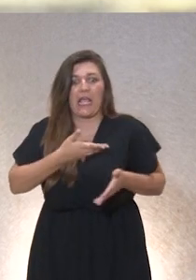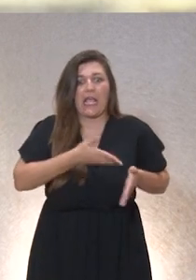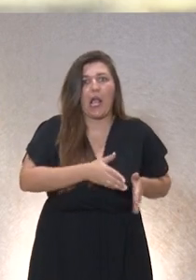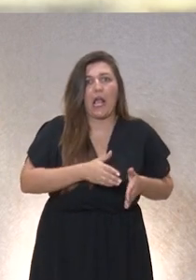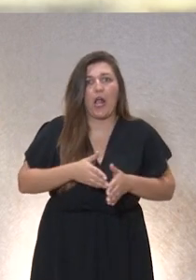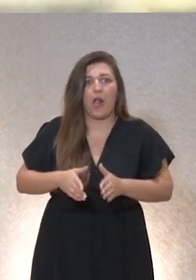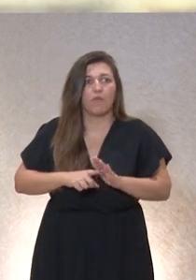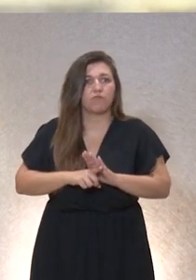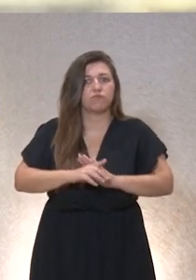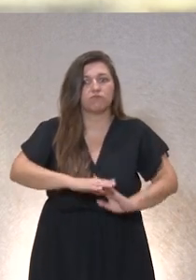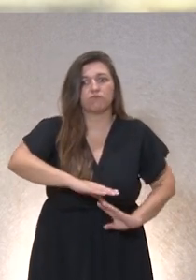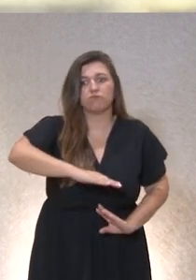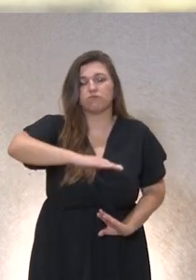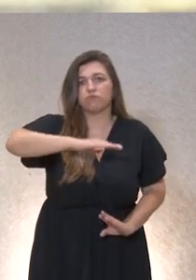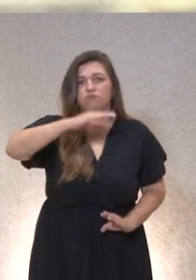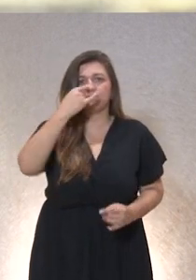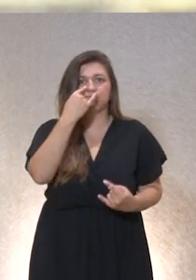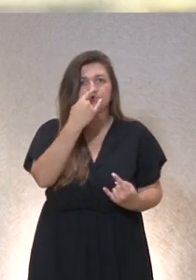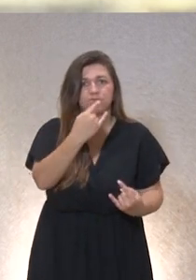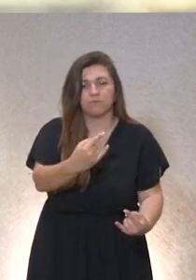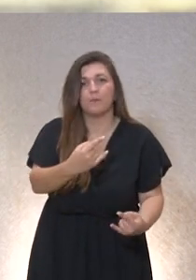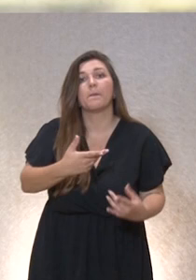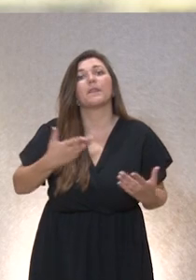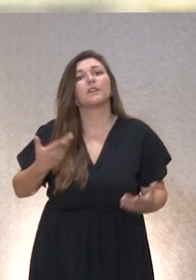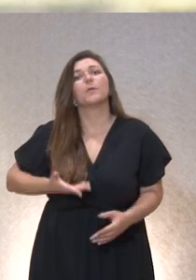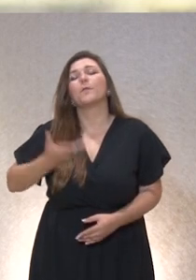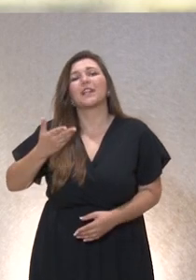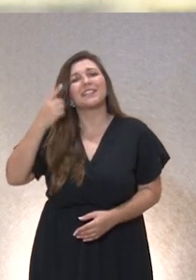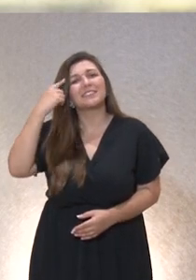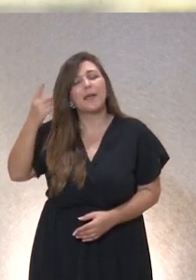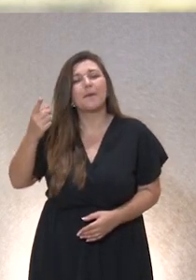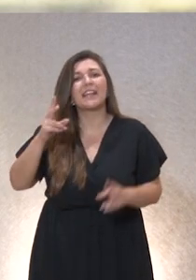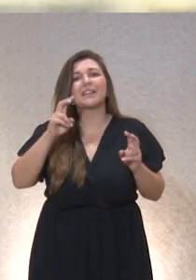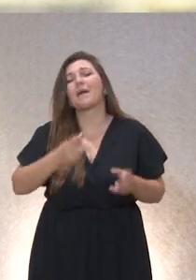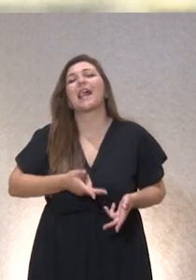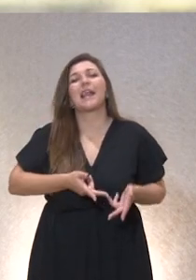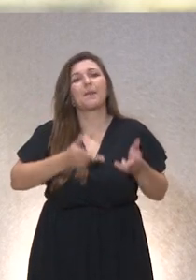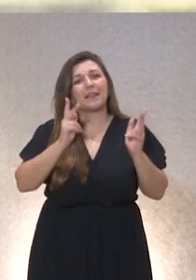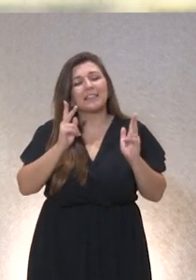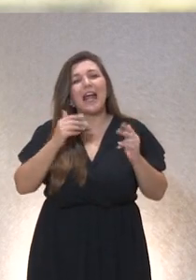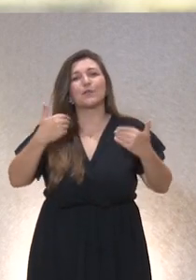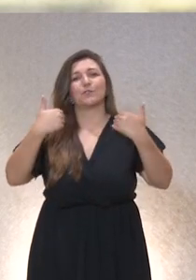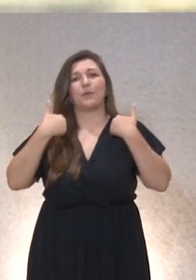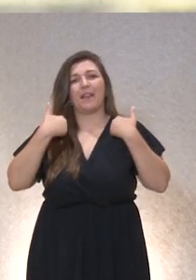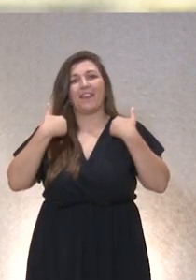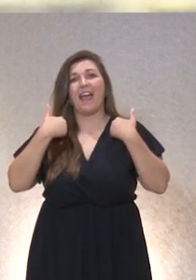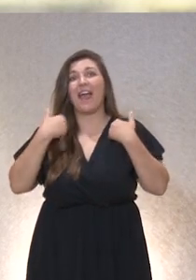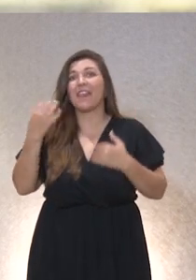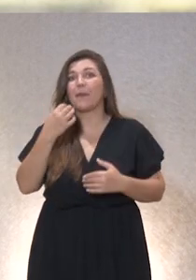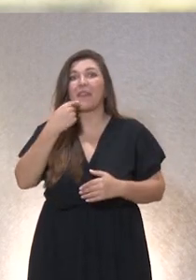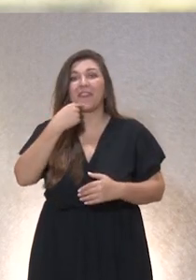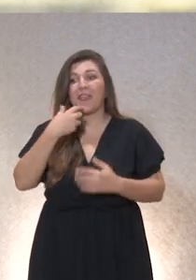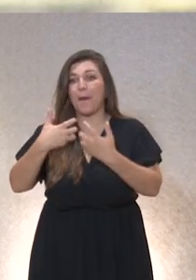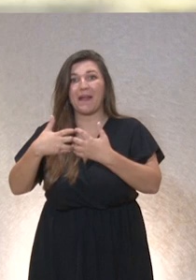importante trabajar en clave preventiva en clave de libertad en clave de responsabilidad pero el hecho de limitar el hecho de decirle que no a un